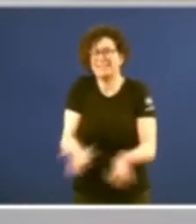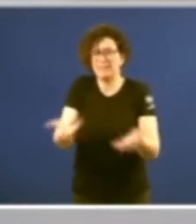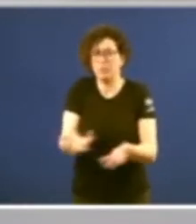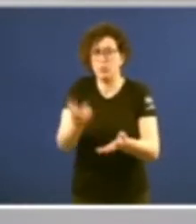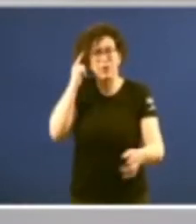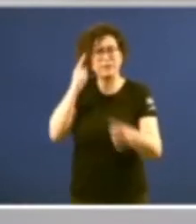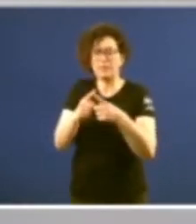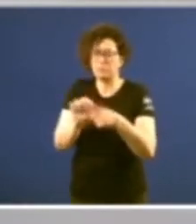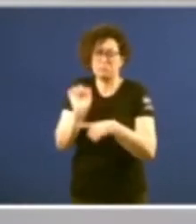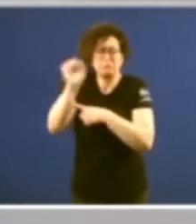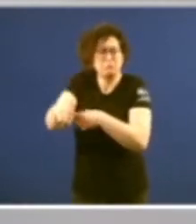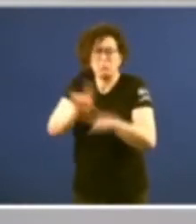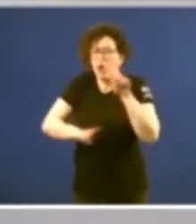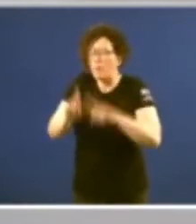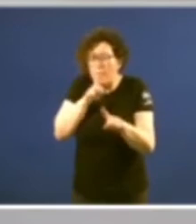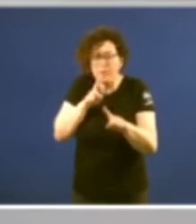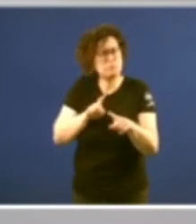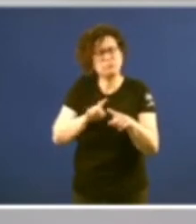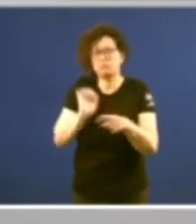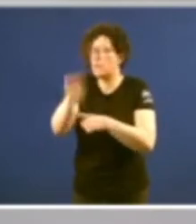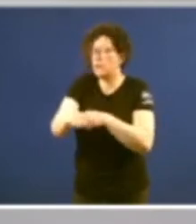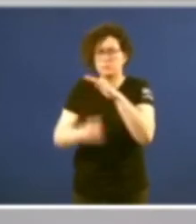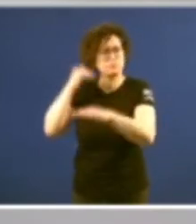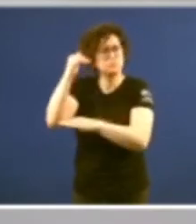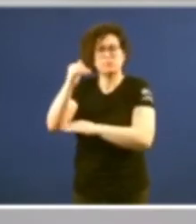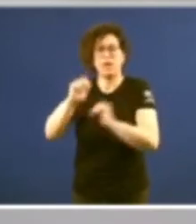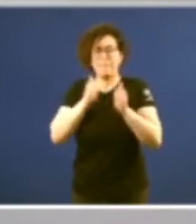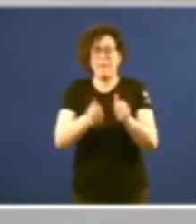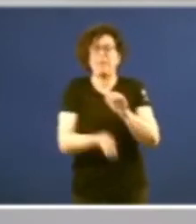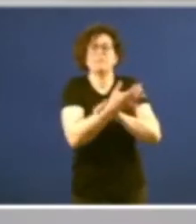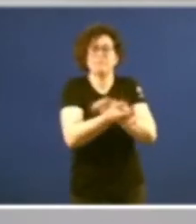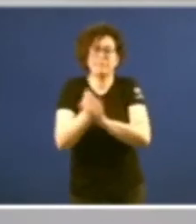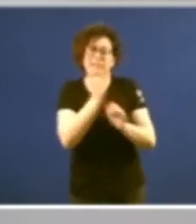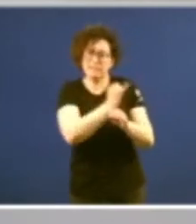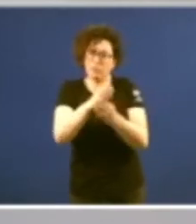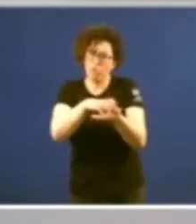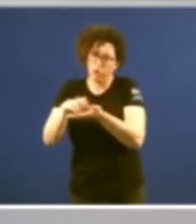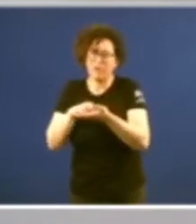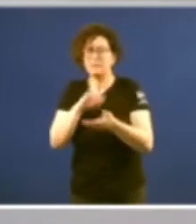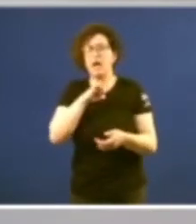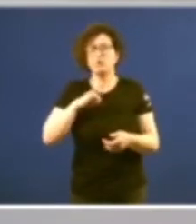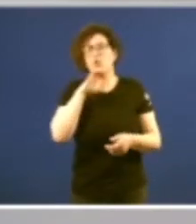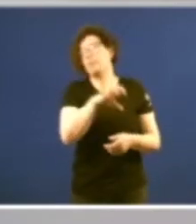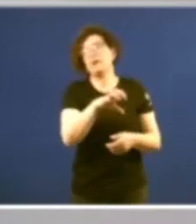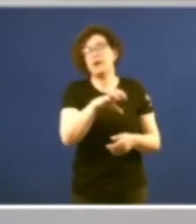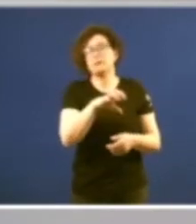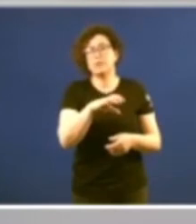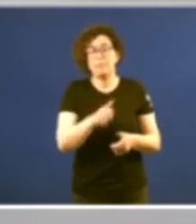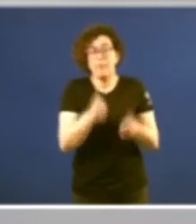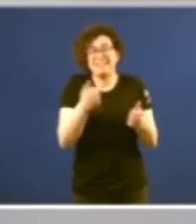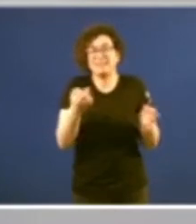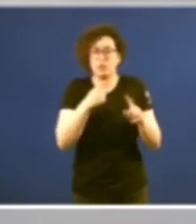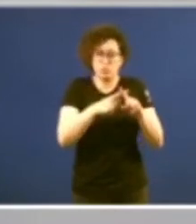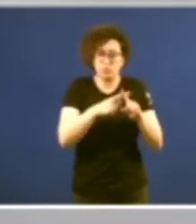vencer os escollos e poñer en funcionamiento as institucións autonómicas nomeadamente a xunta